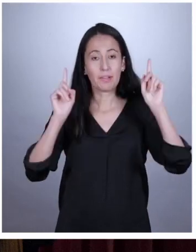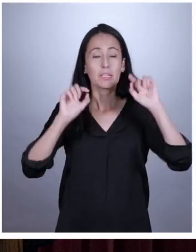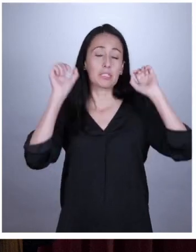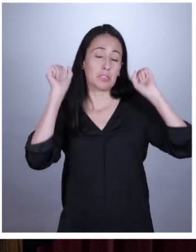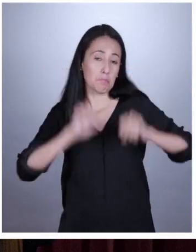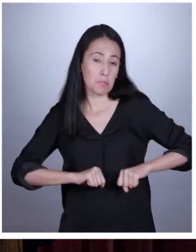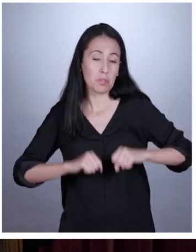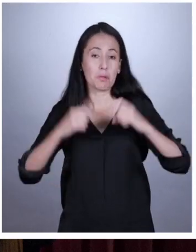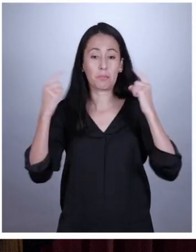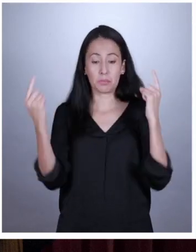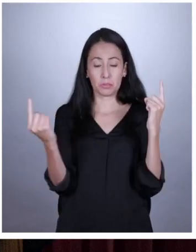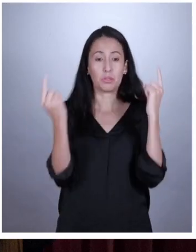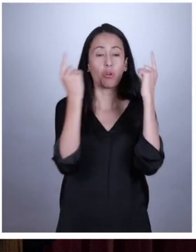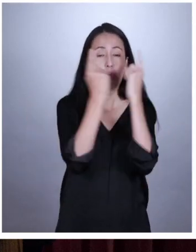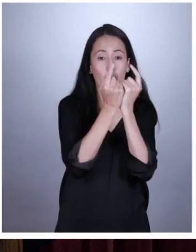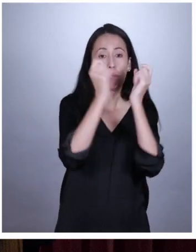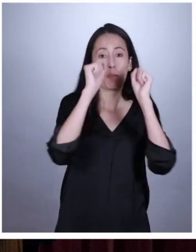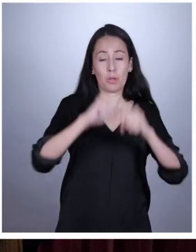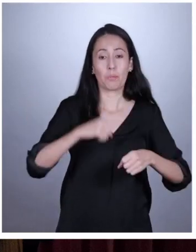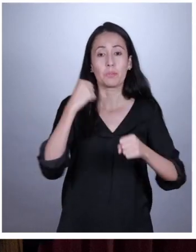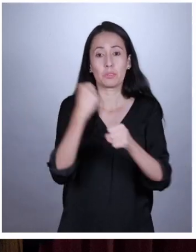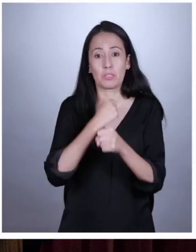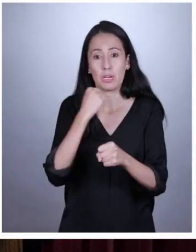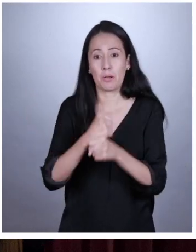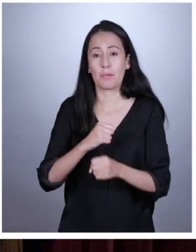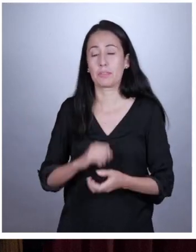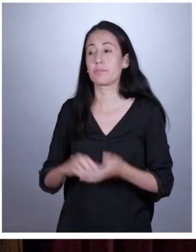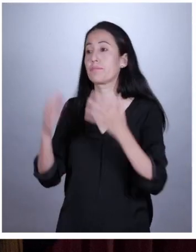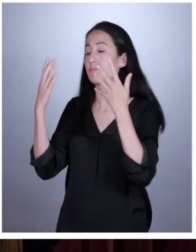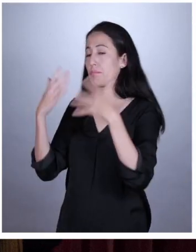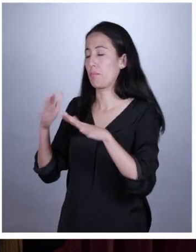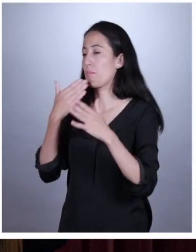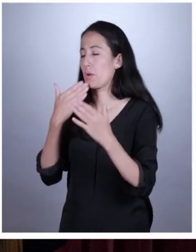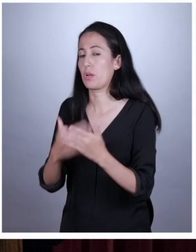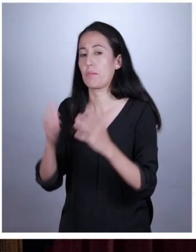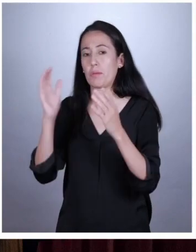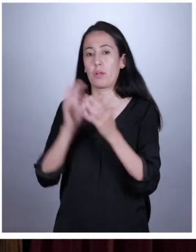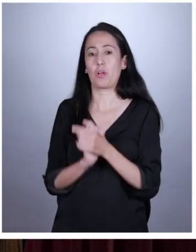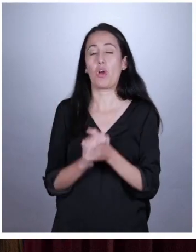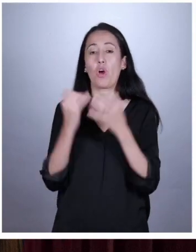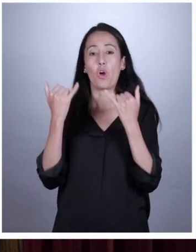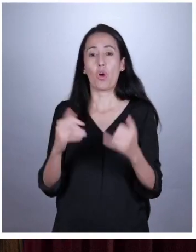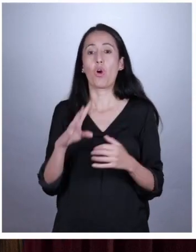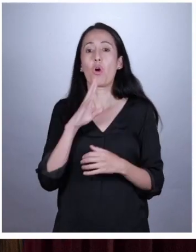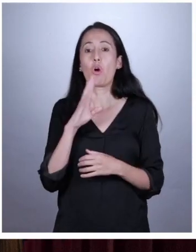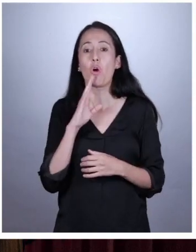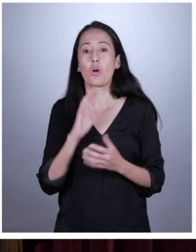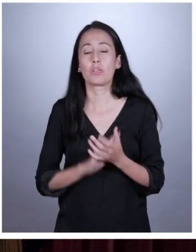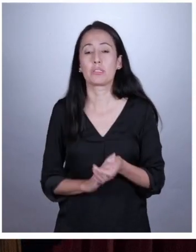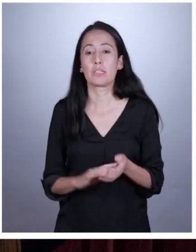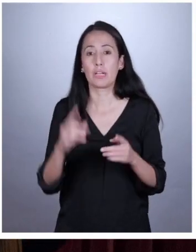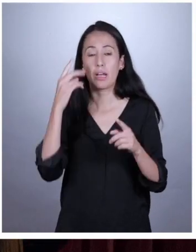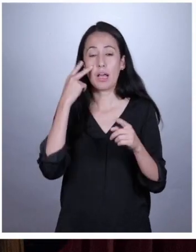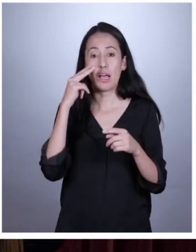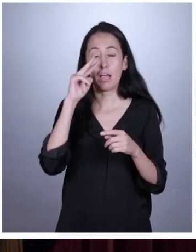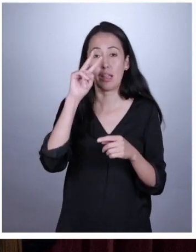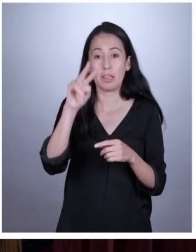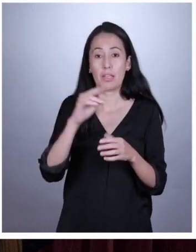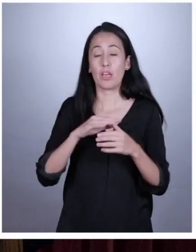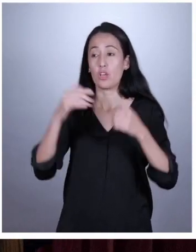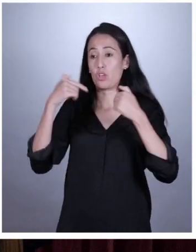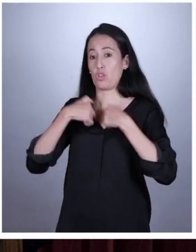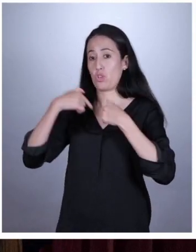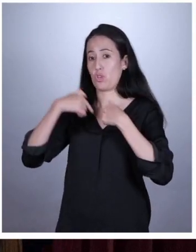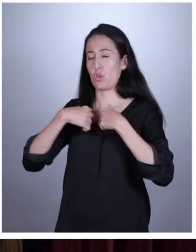pero que podemos encontrar puntos en común. Así es. Por ejemplo, vamos a hablar primero de los enfoques distintos que